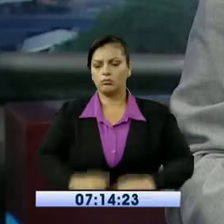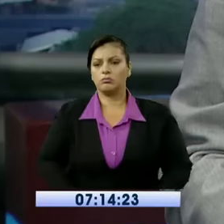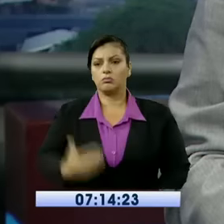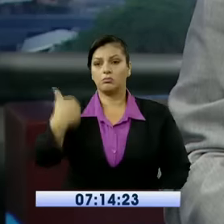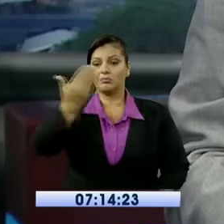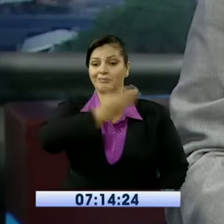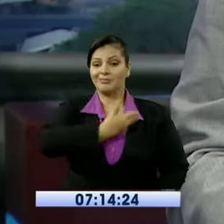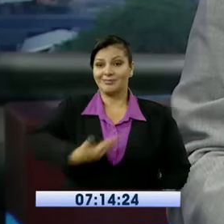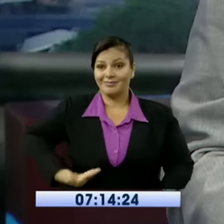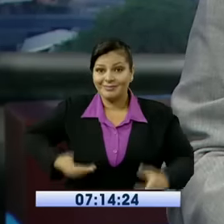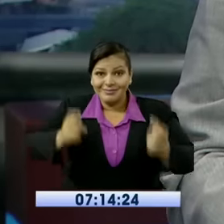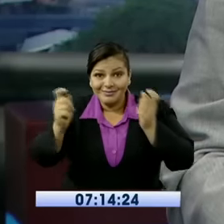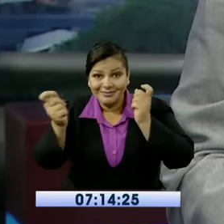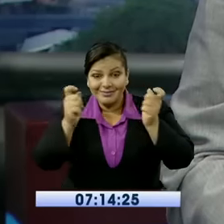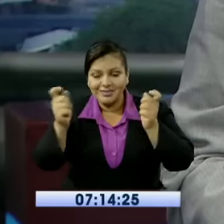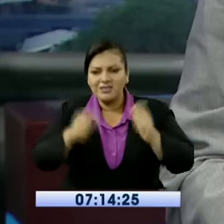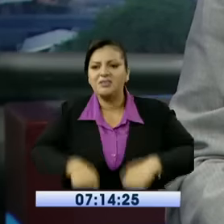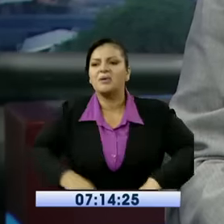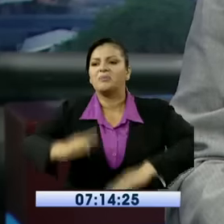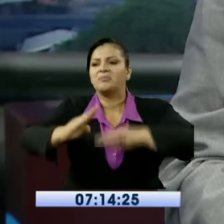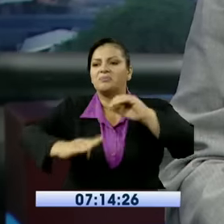sectores rurales del país.